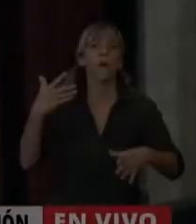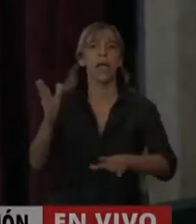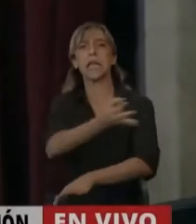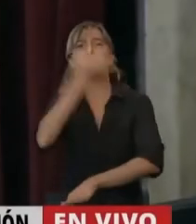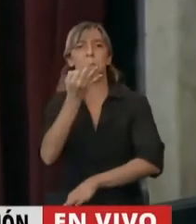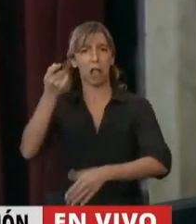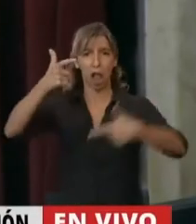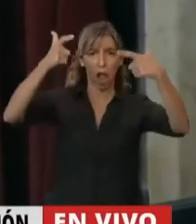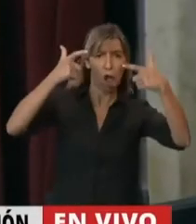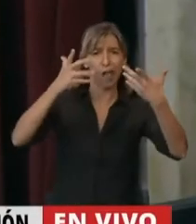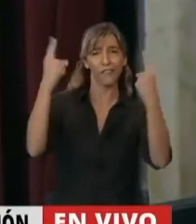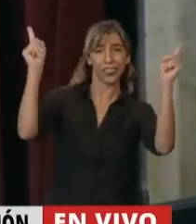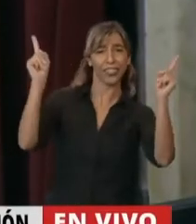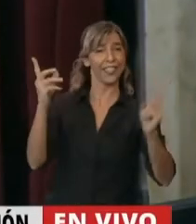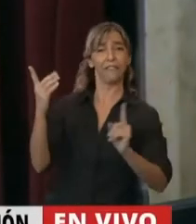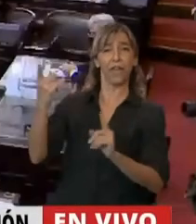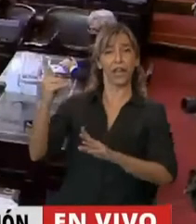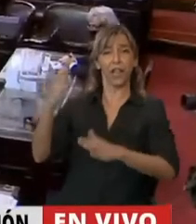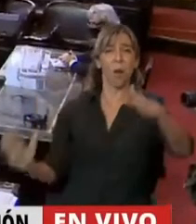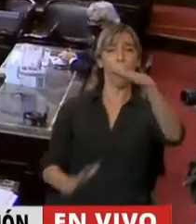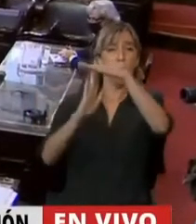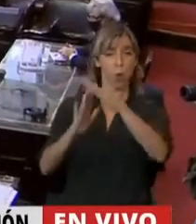Tiene la palabra el diputado Aldo Leiva.